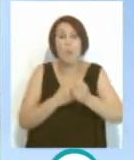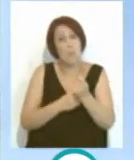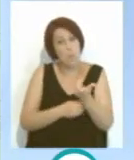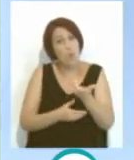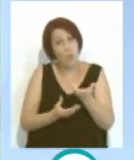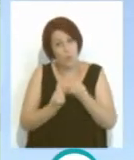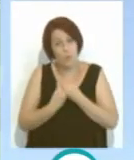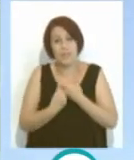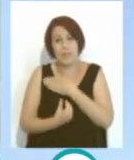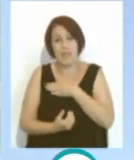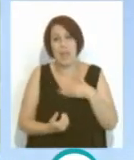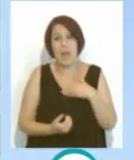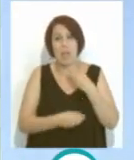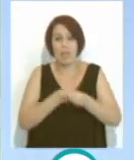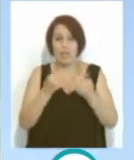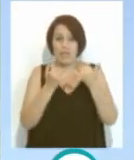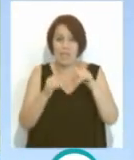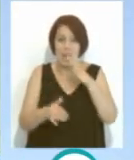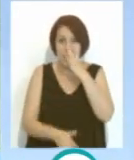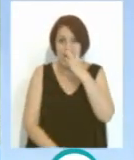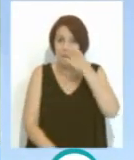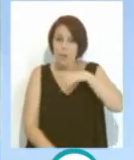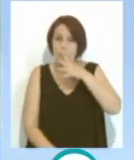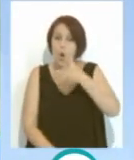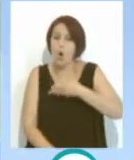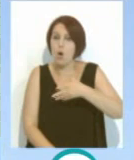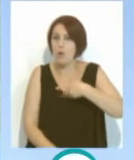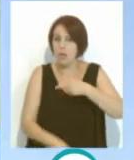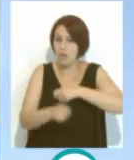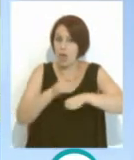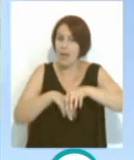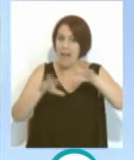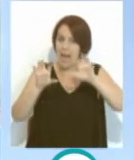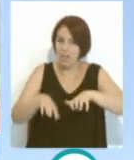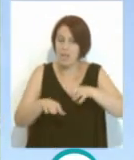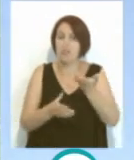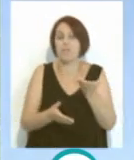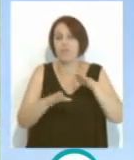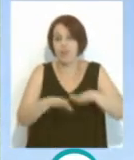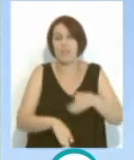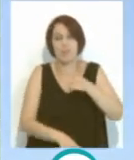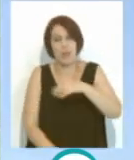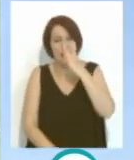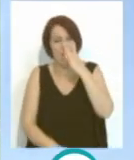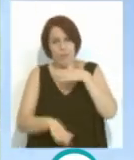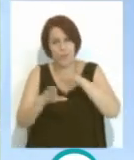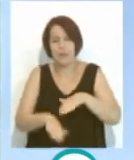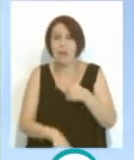con nosotros, que queremos realizar unos eventos de carnaval también, porque la peña es cadista y es carnavalera también. a ver si podemos darle un poquito de